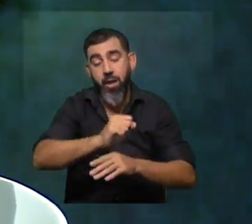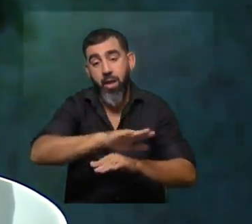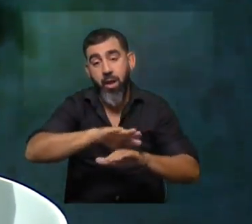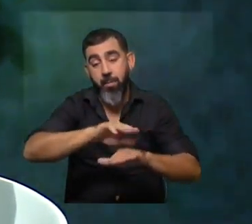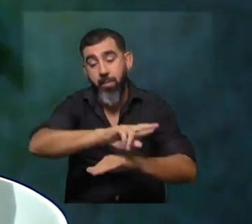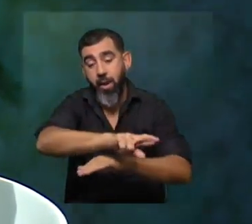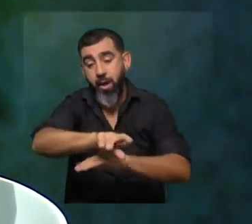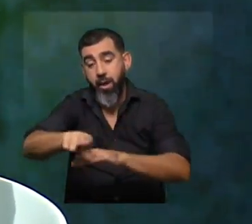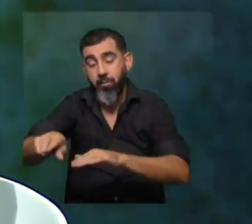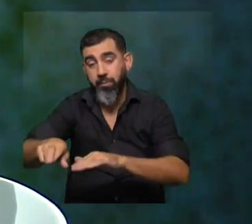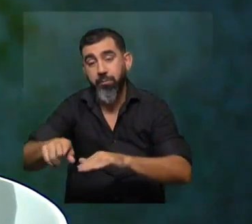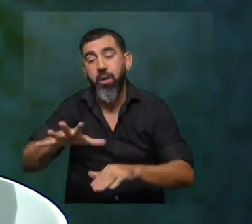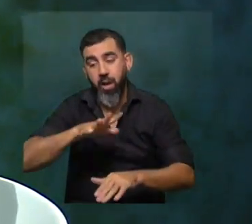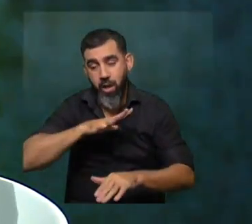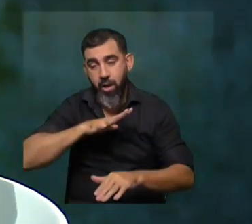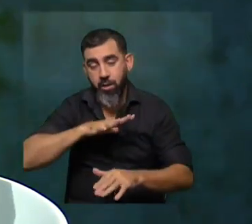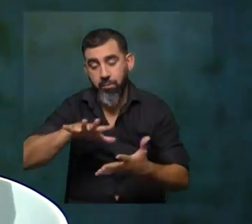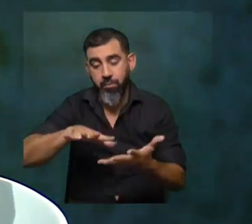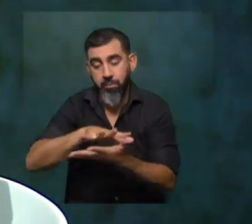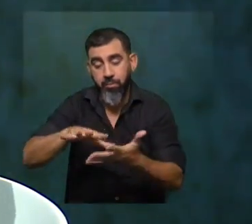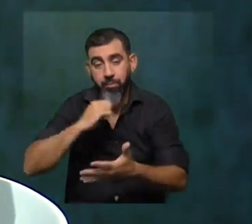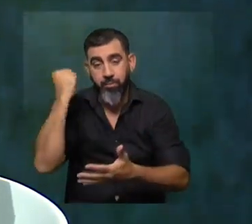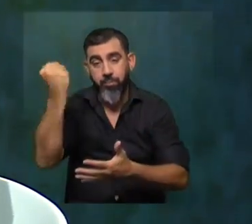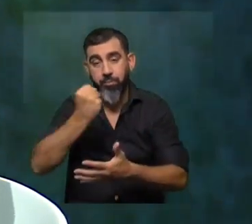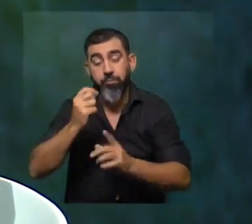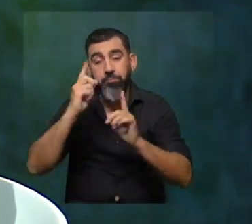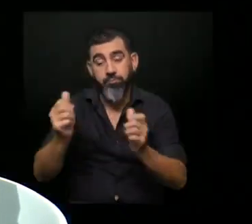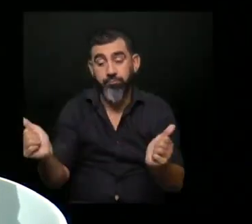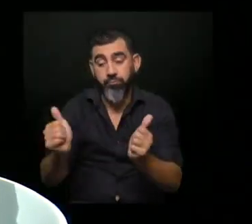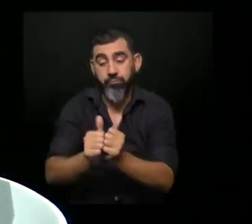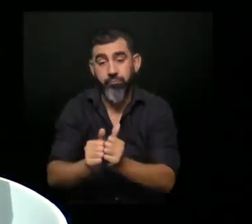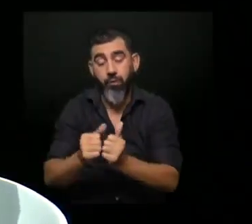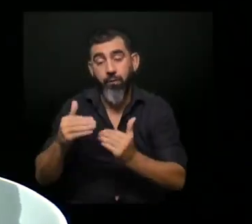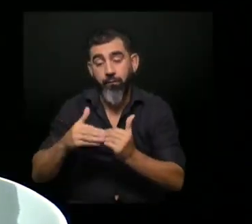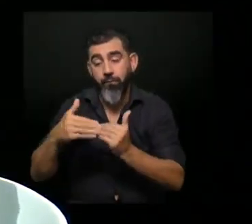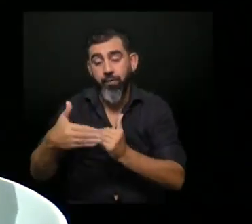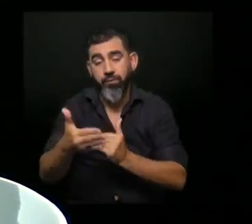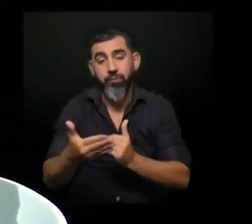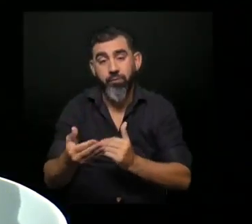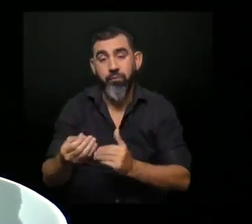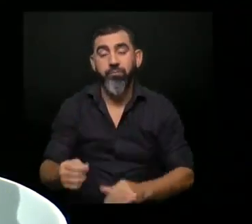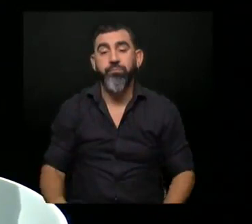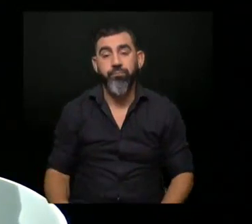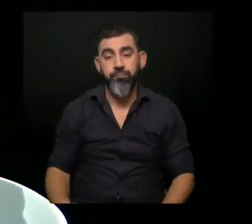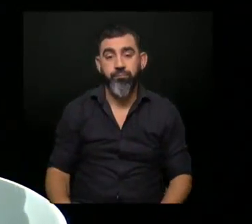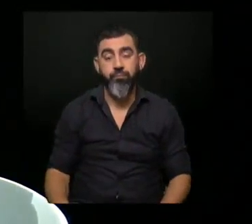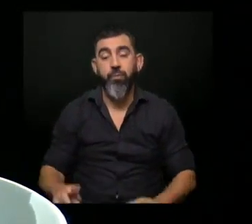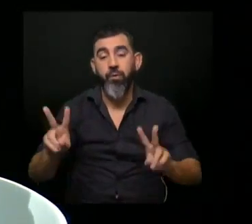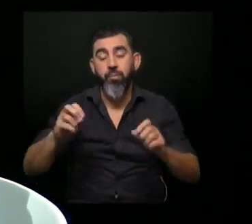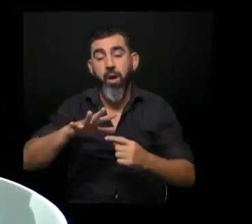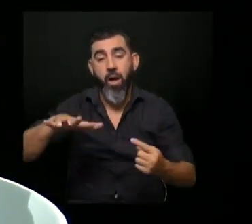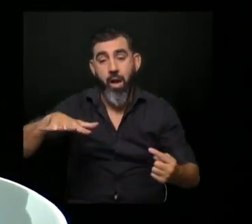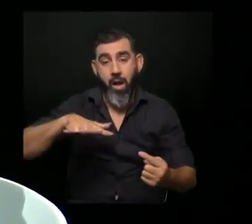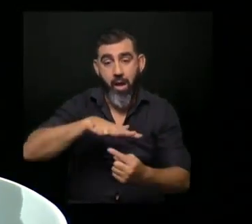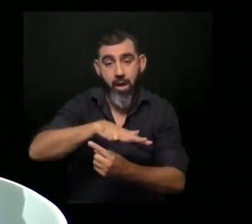Barofio tiene un espacio también muy importante ahí hemos trabajado en conjunto con los vecinos haciendo una valorización no solo ambiental pero